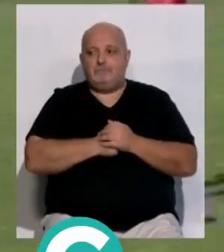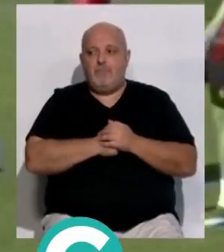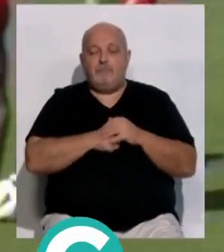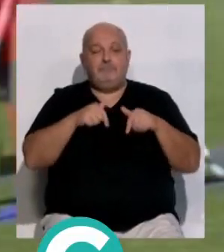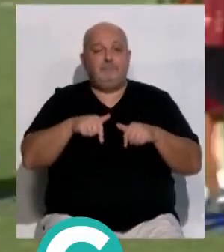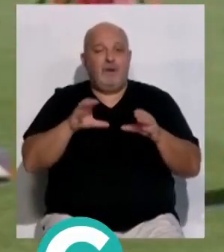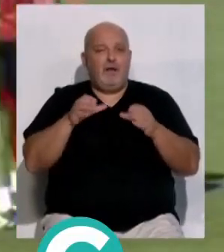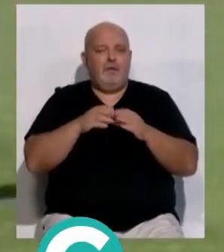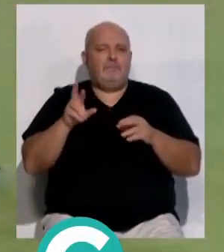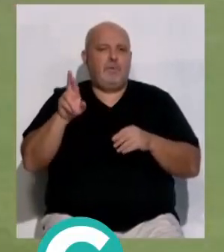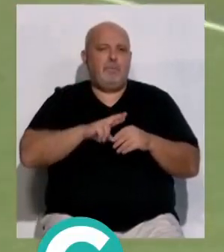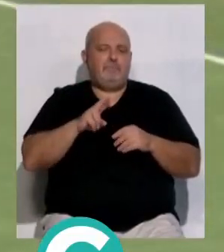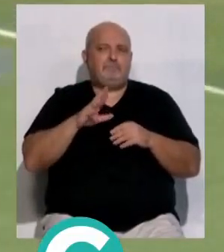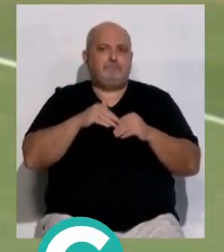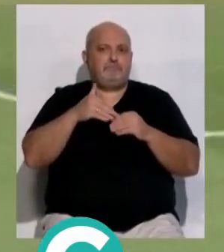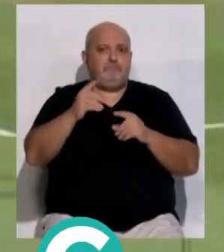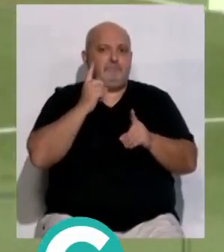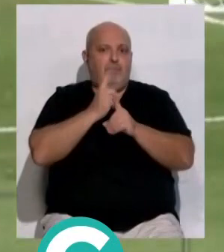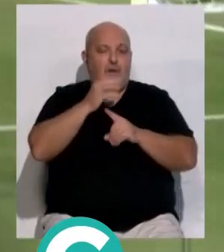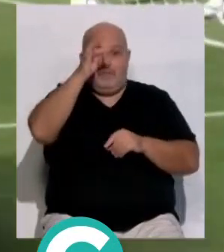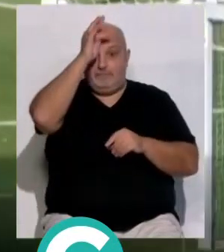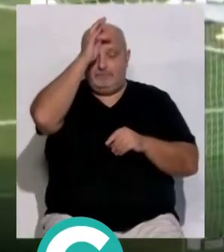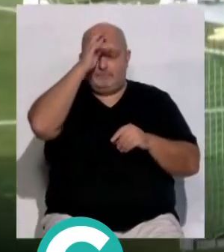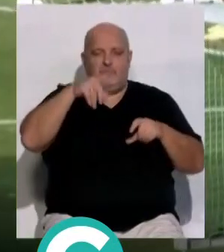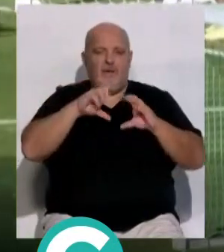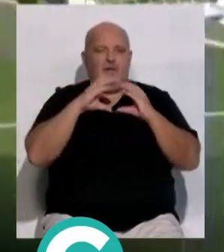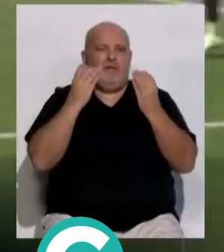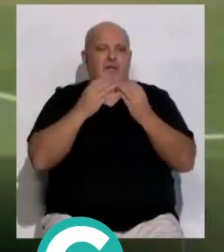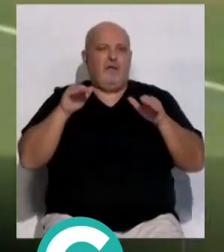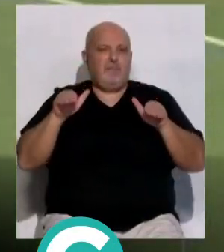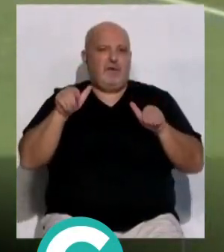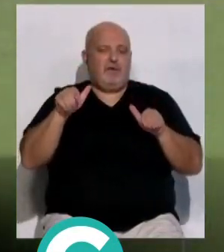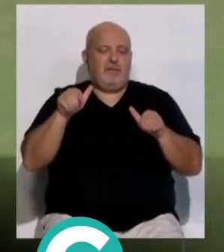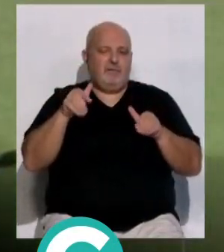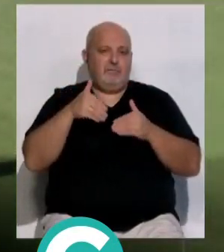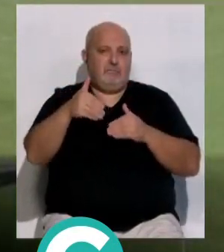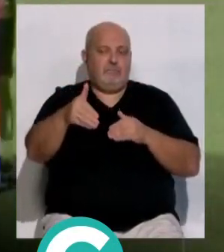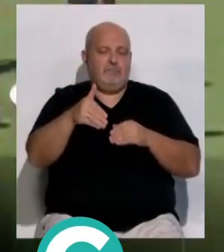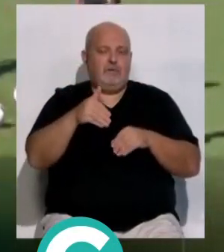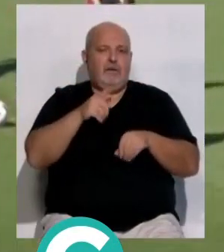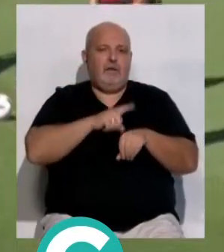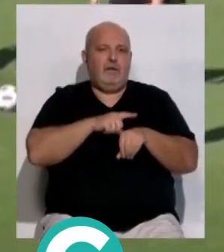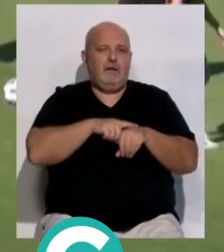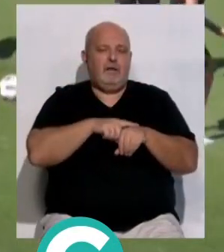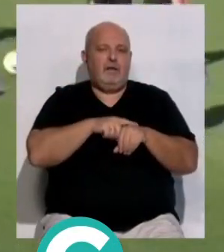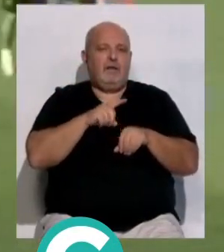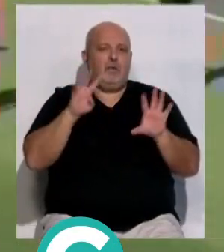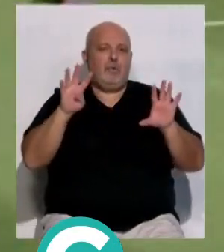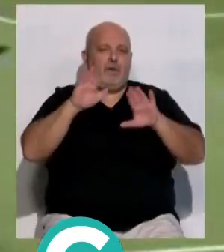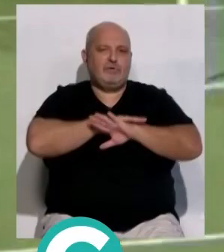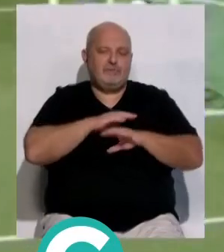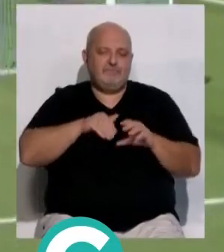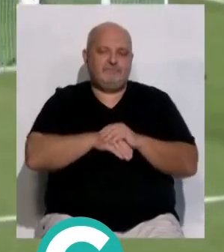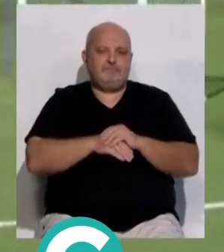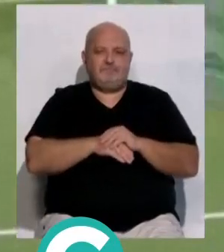Ahora la plantilla recuperará para afrontar el choque del domingo en el Civitas Metropolitano ante el Atlético de Madrid a partir de las 9 de la